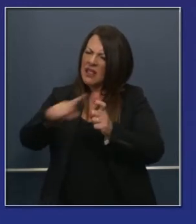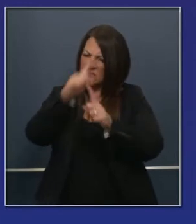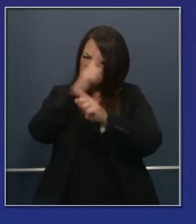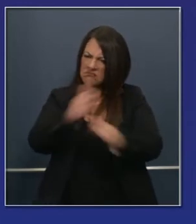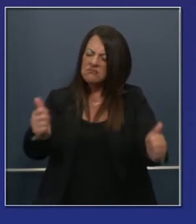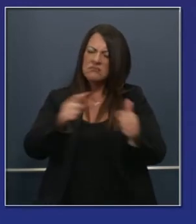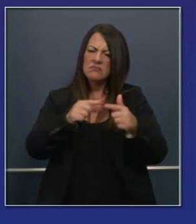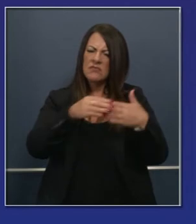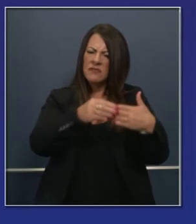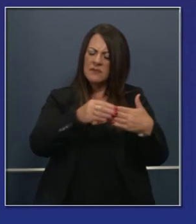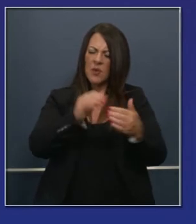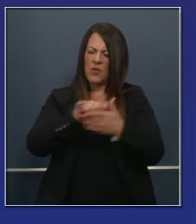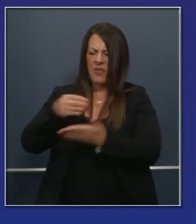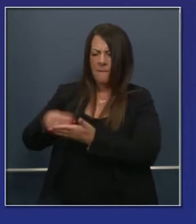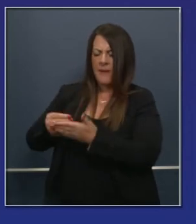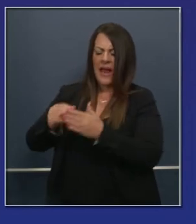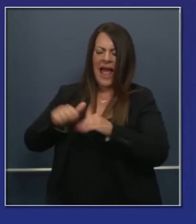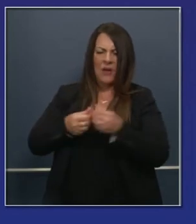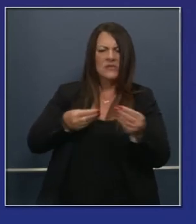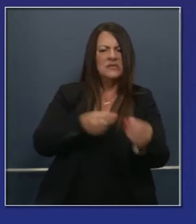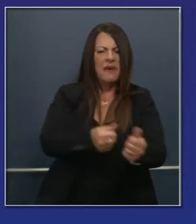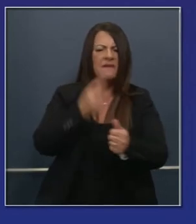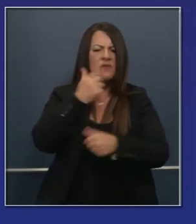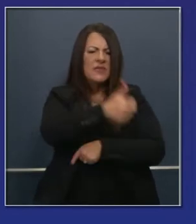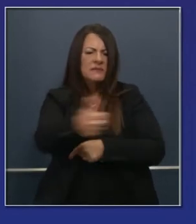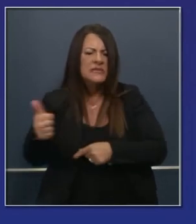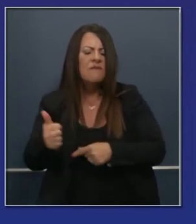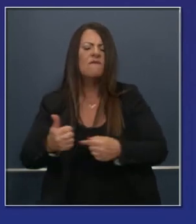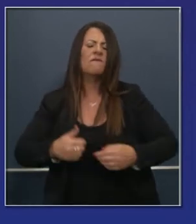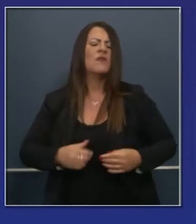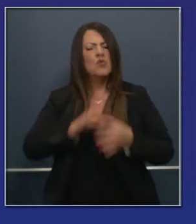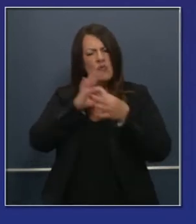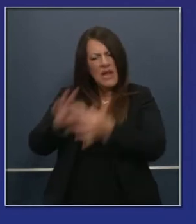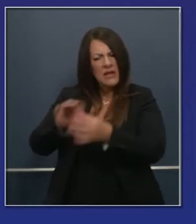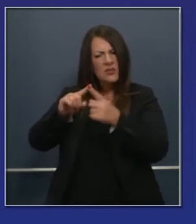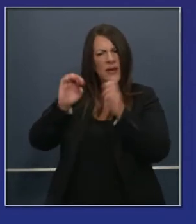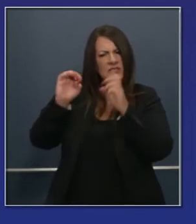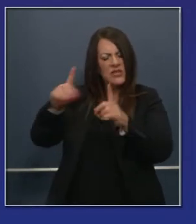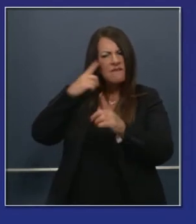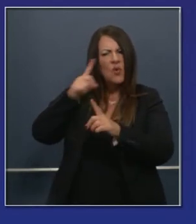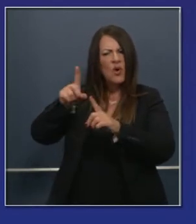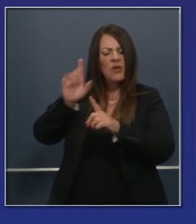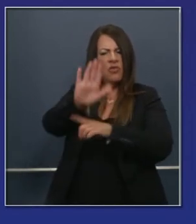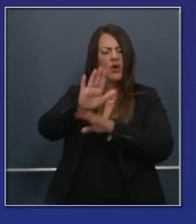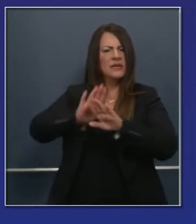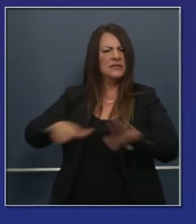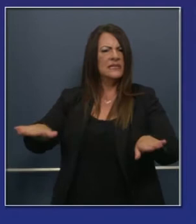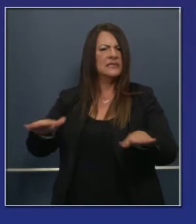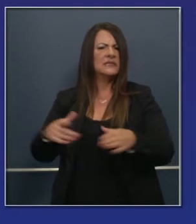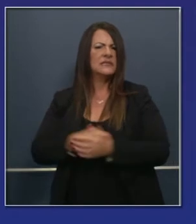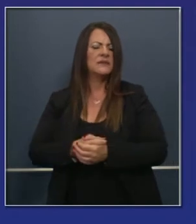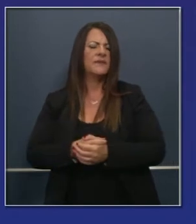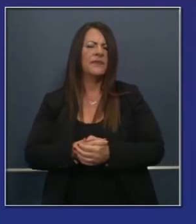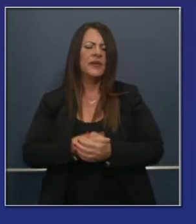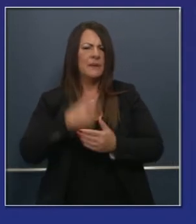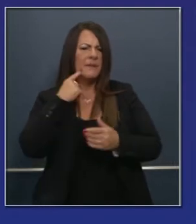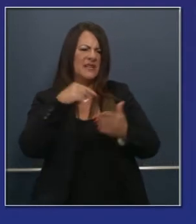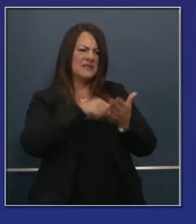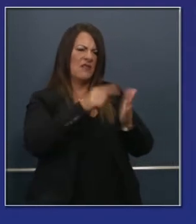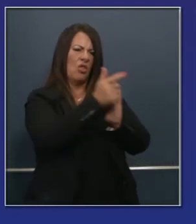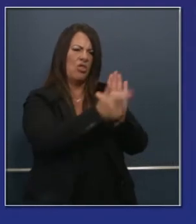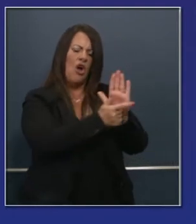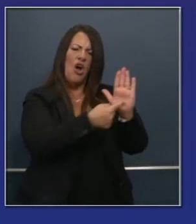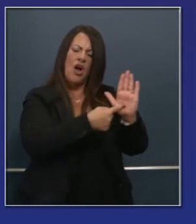distritos. Nosotros entendemos que el localismo definitivamente es el llamado de importancia y en el Estado, la